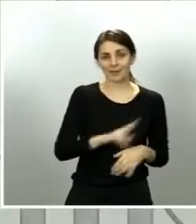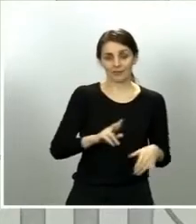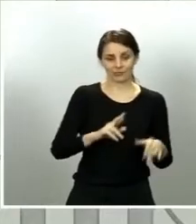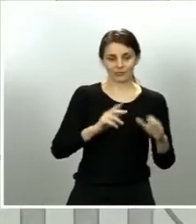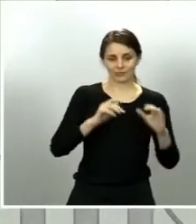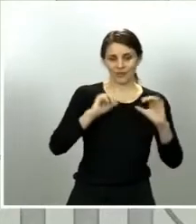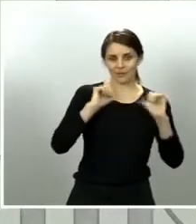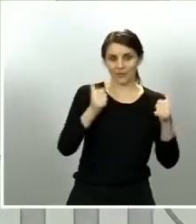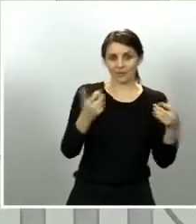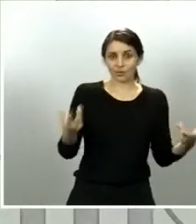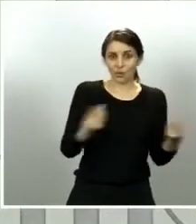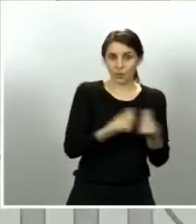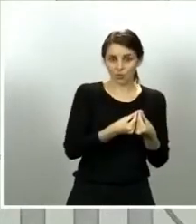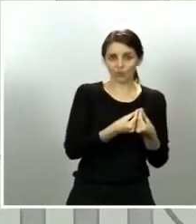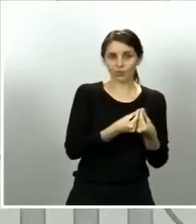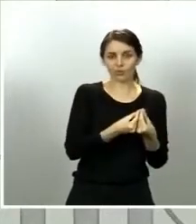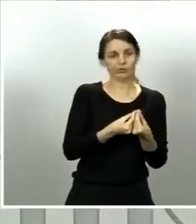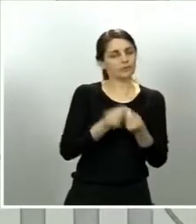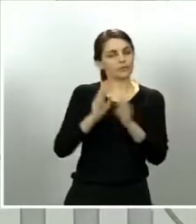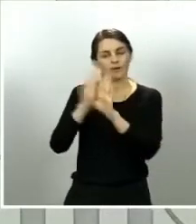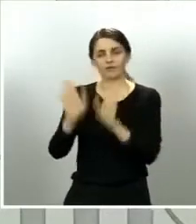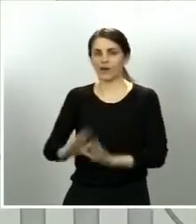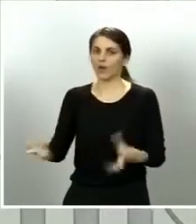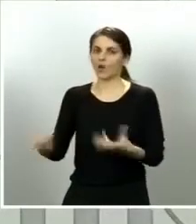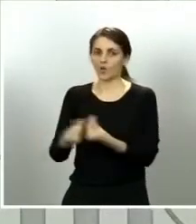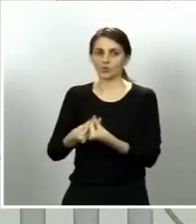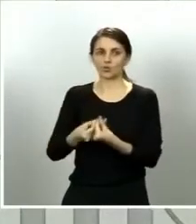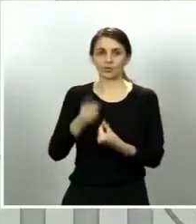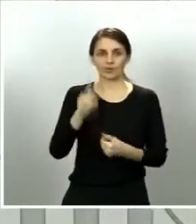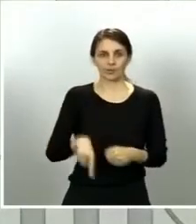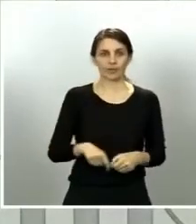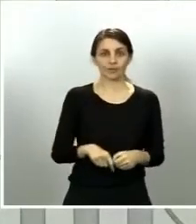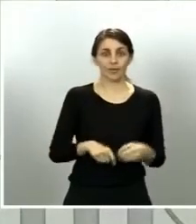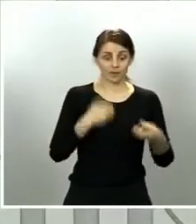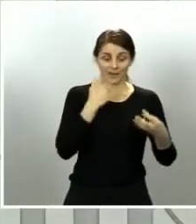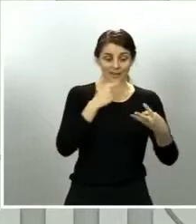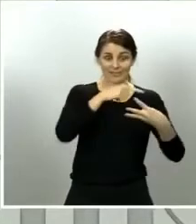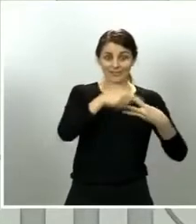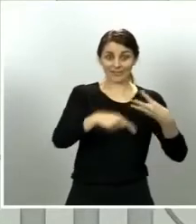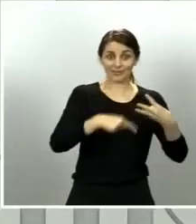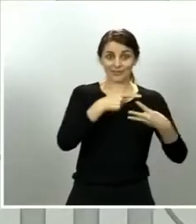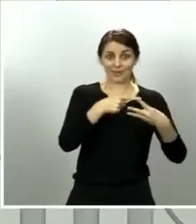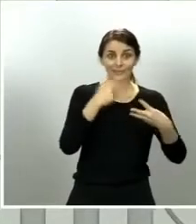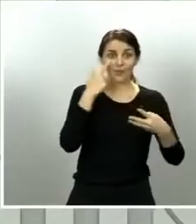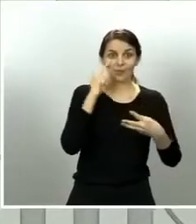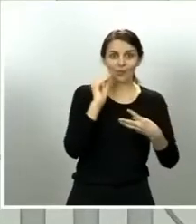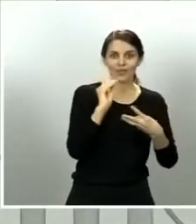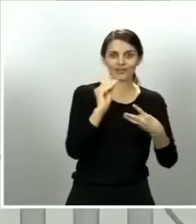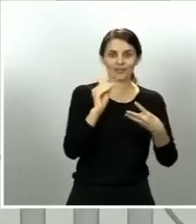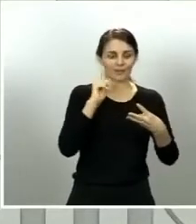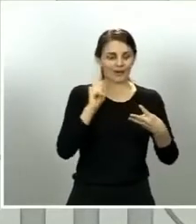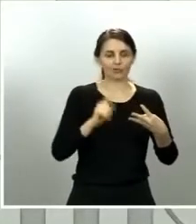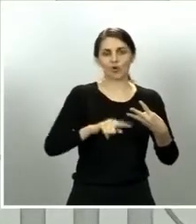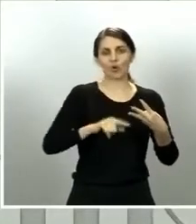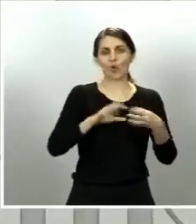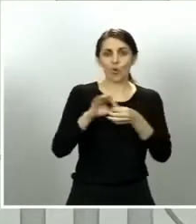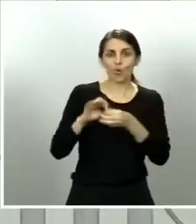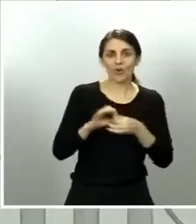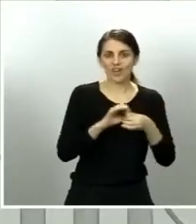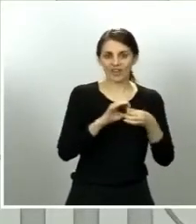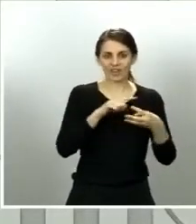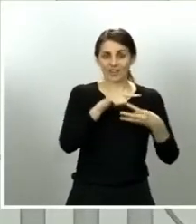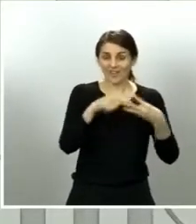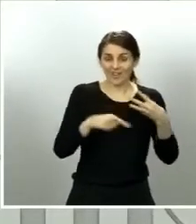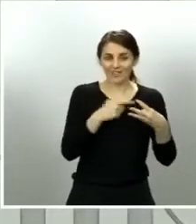pilares, el control, la prudencia y la precaución, y la unidad, tres pilares,